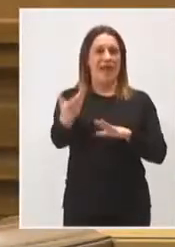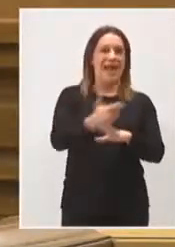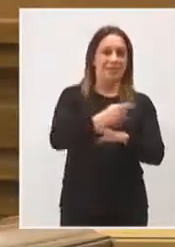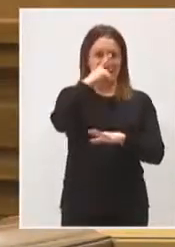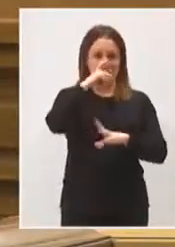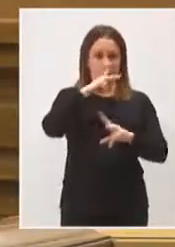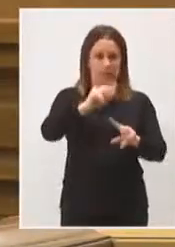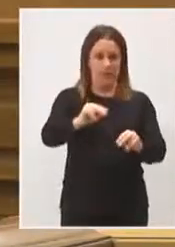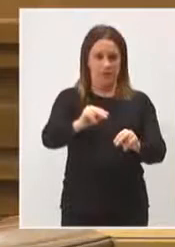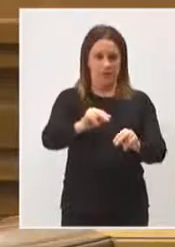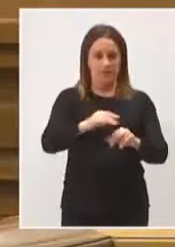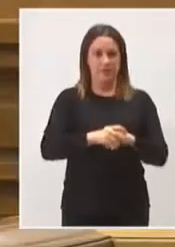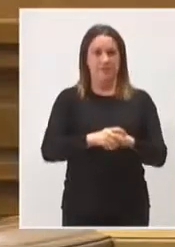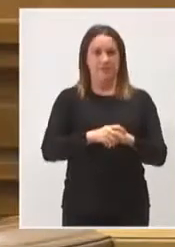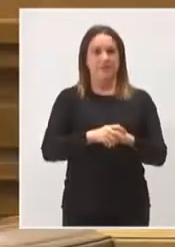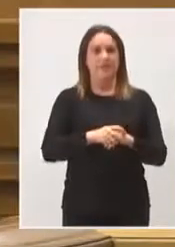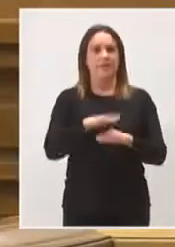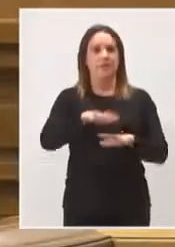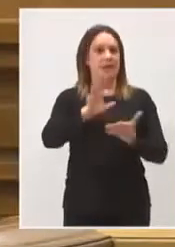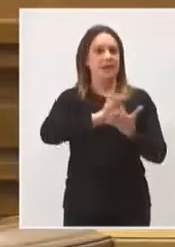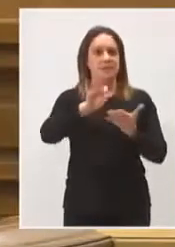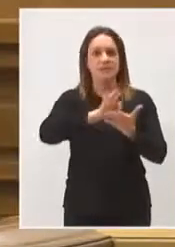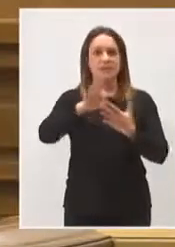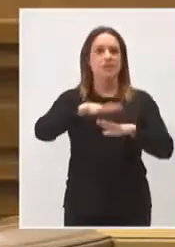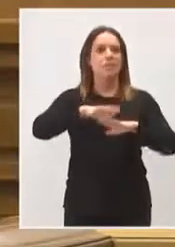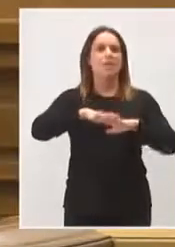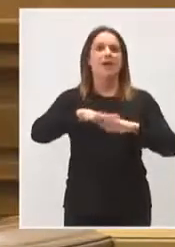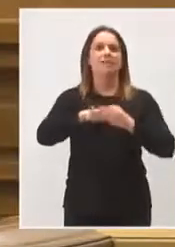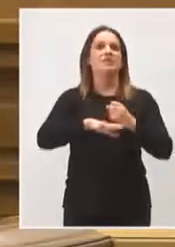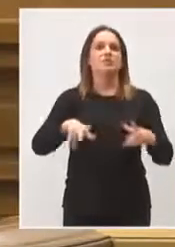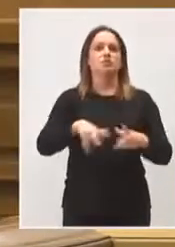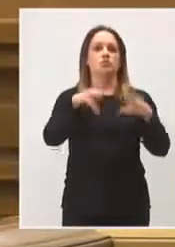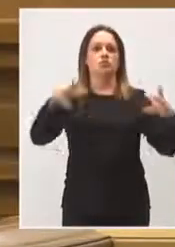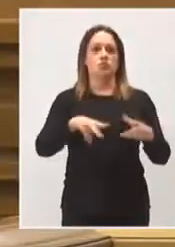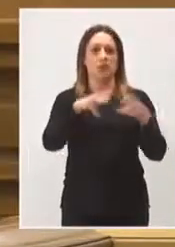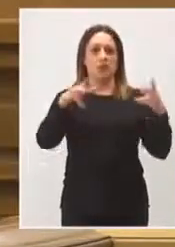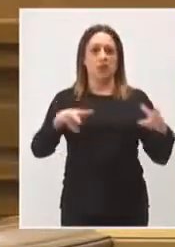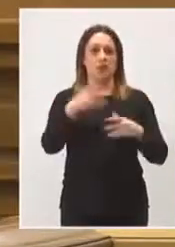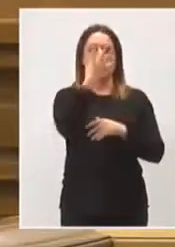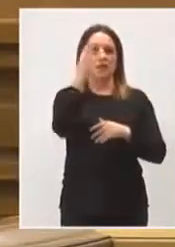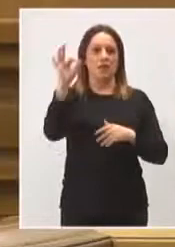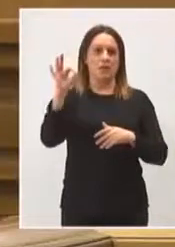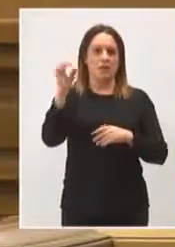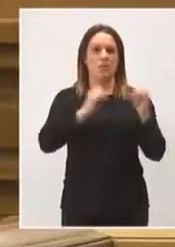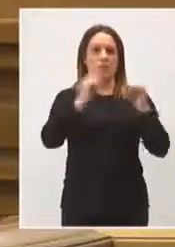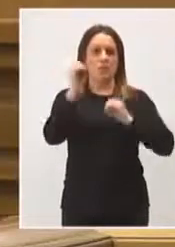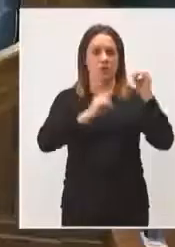Básico para ello, para sus servicios y básico para la sociedad que acumula el 40% de nuestra población.